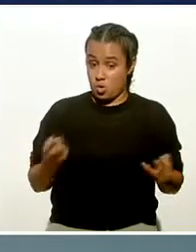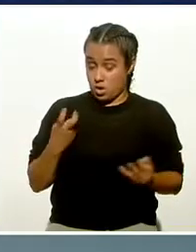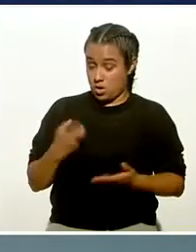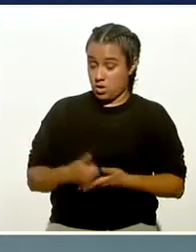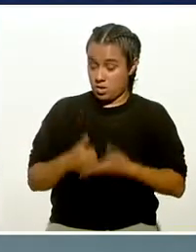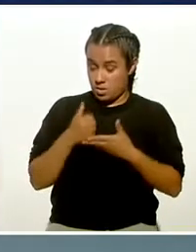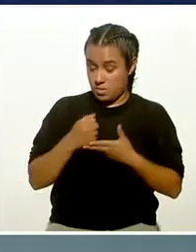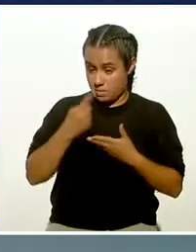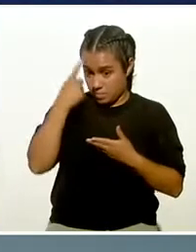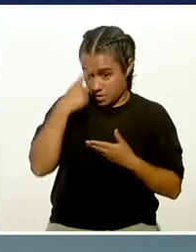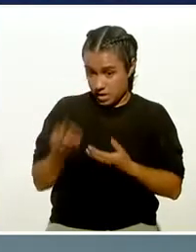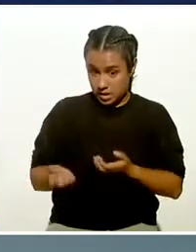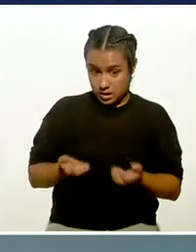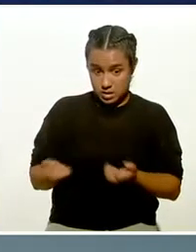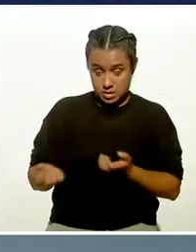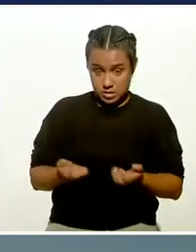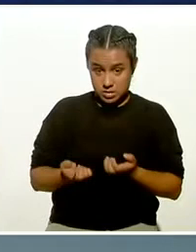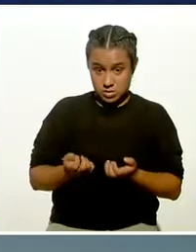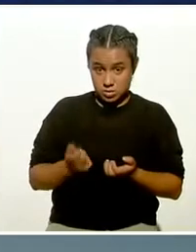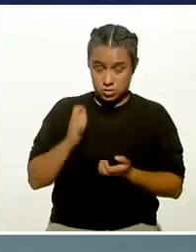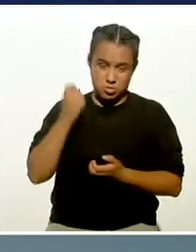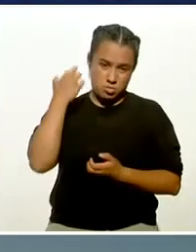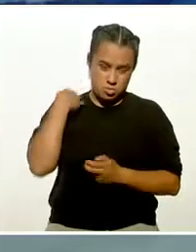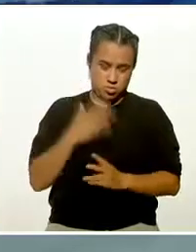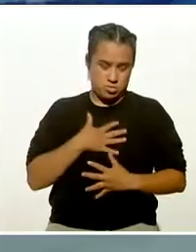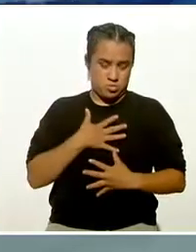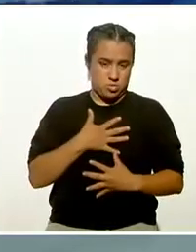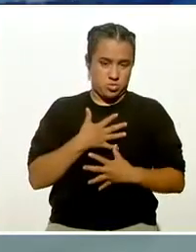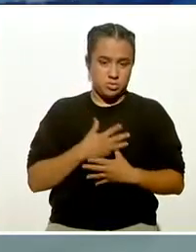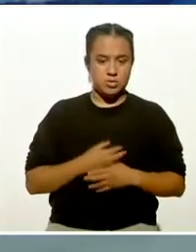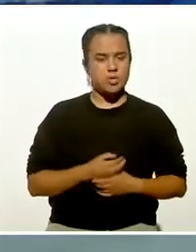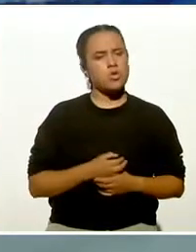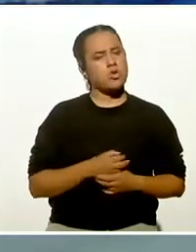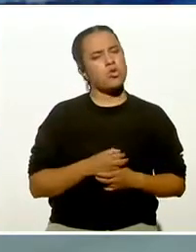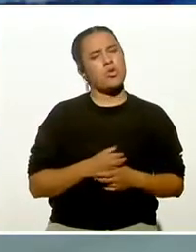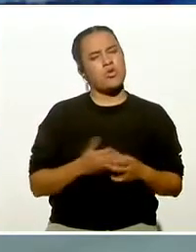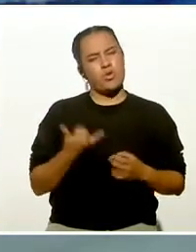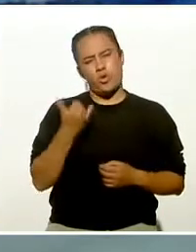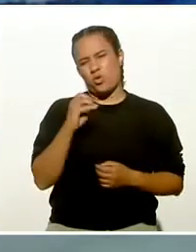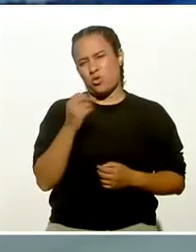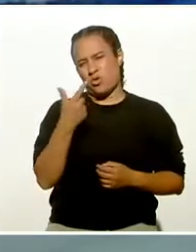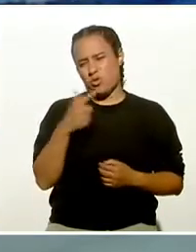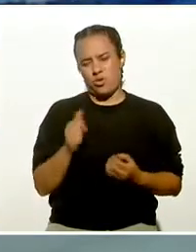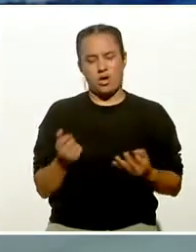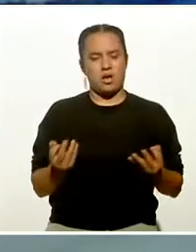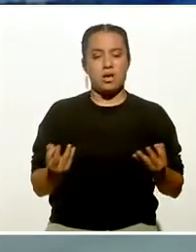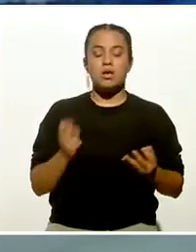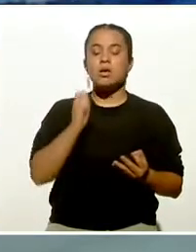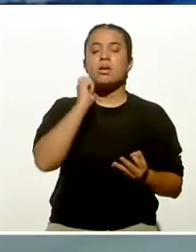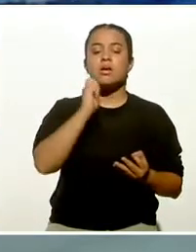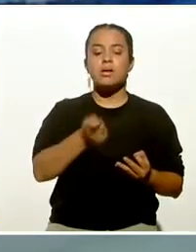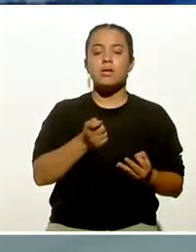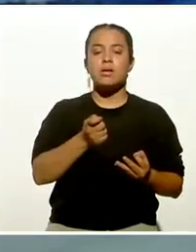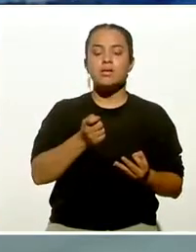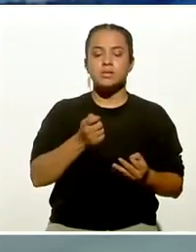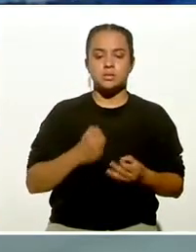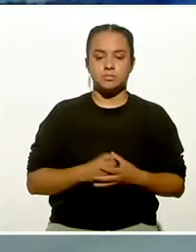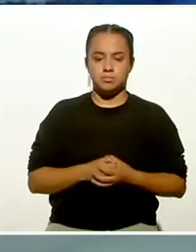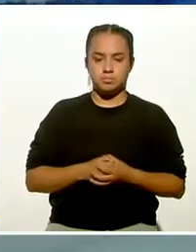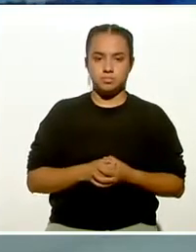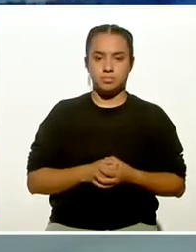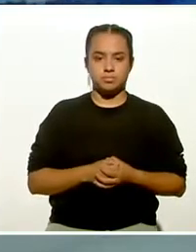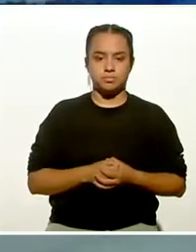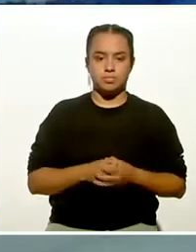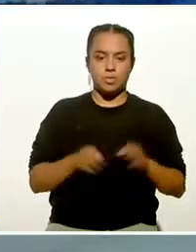cardiopulmonar? El yoga es un ejercicio más encaminado hacia la cuestión de